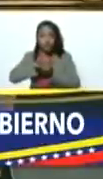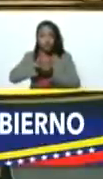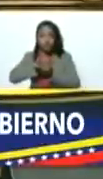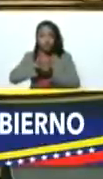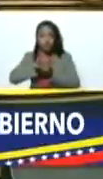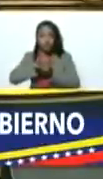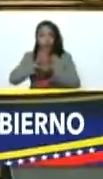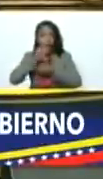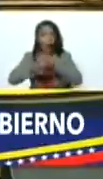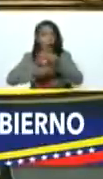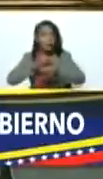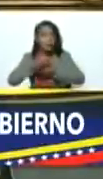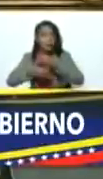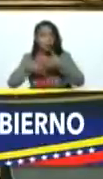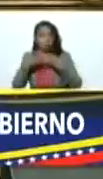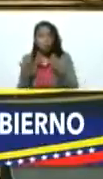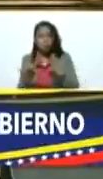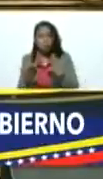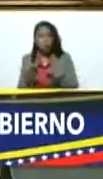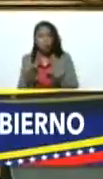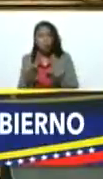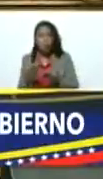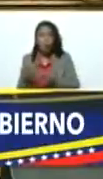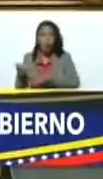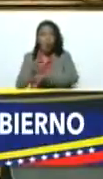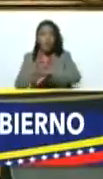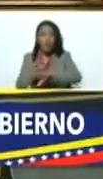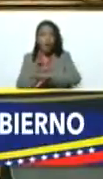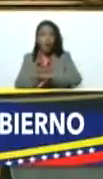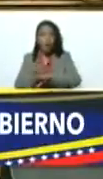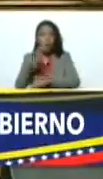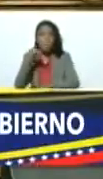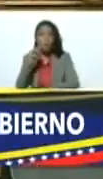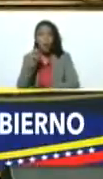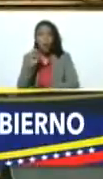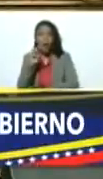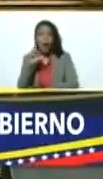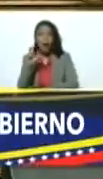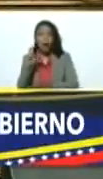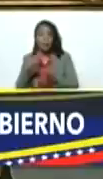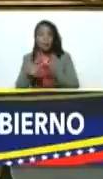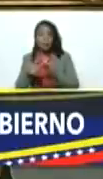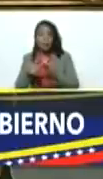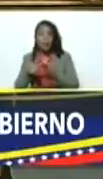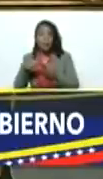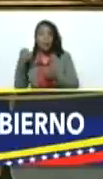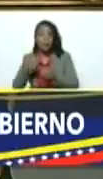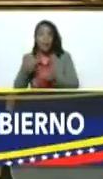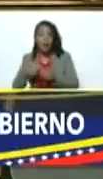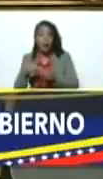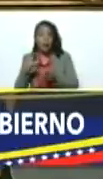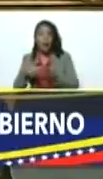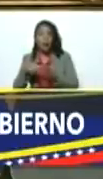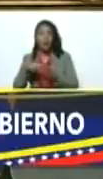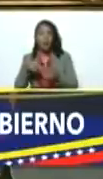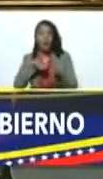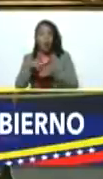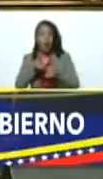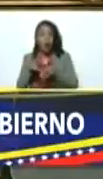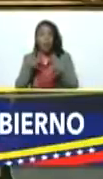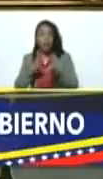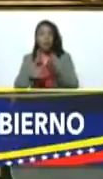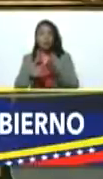apuntamos gobernador Moral Rodríguez gobernador Manuel Rosales gobernador Galinde gobernador Garrido